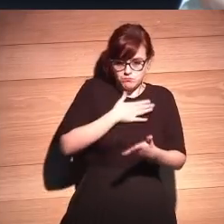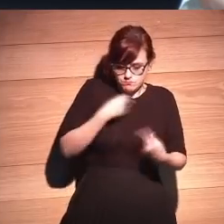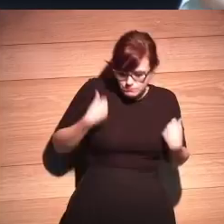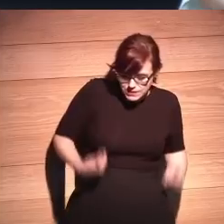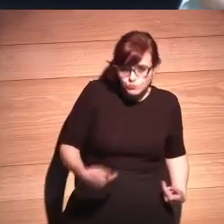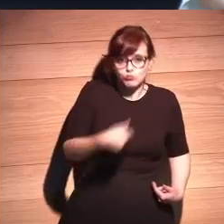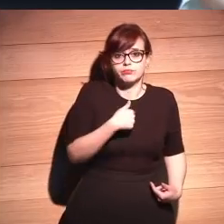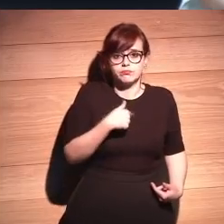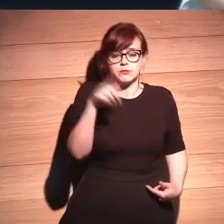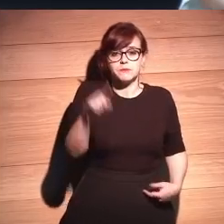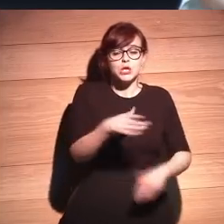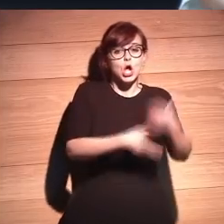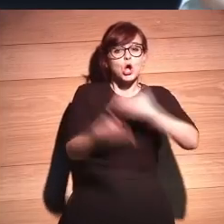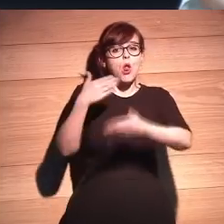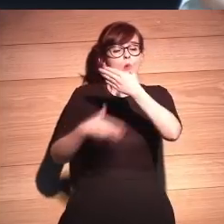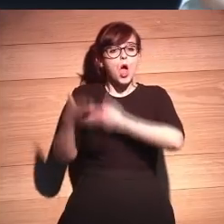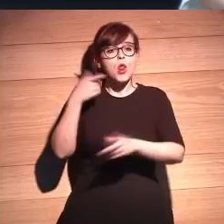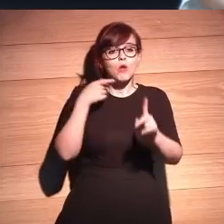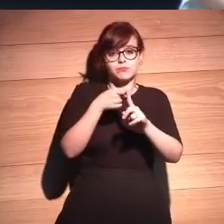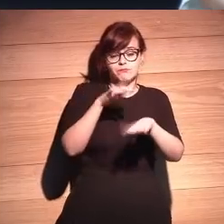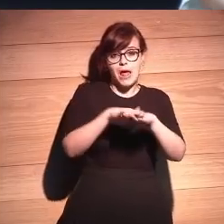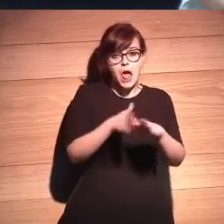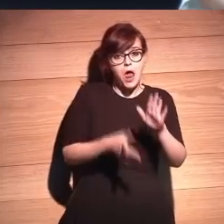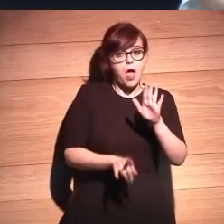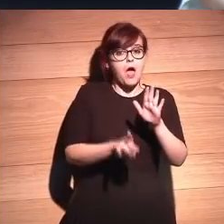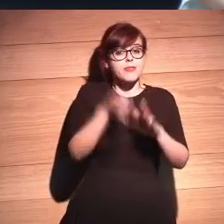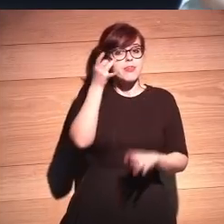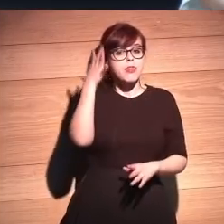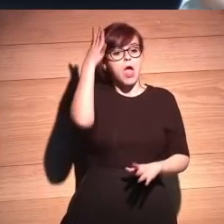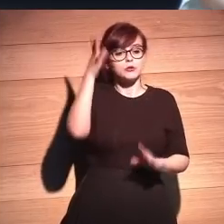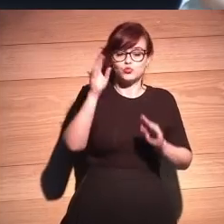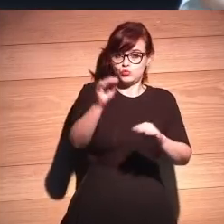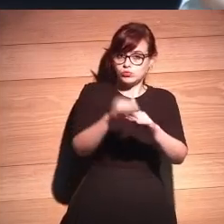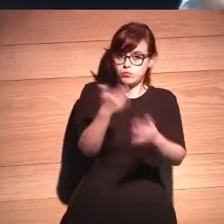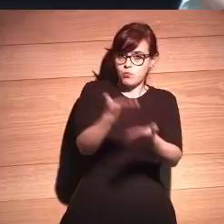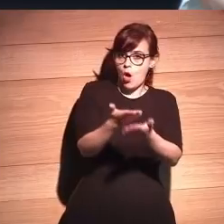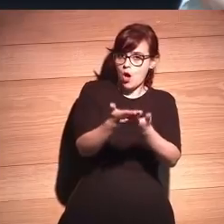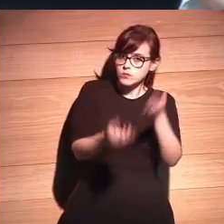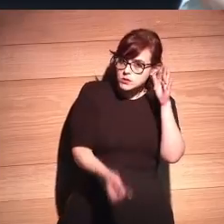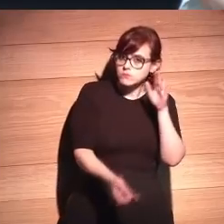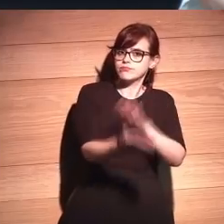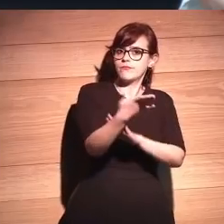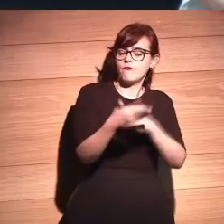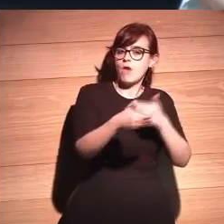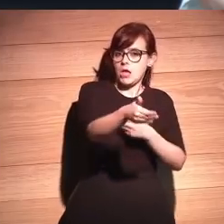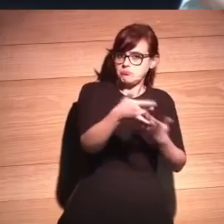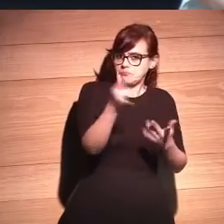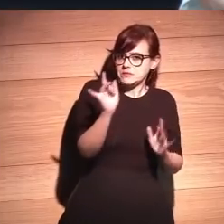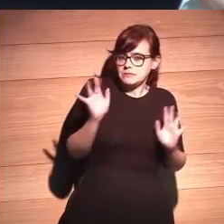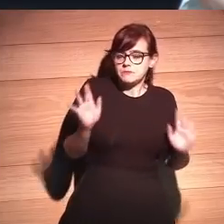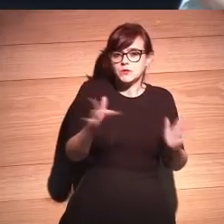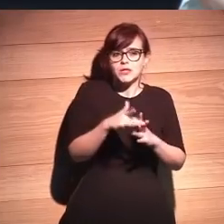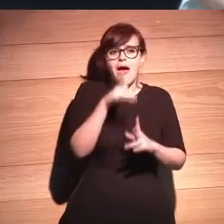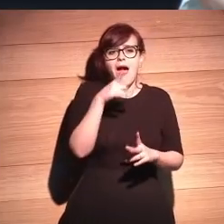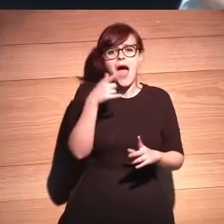yo en colaborar en que son esas ideas que tú sugieres pasen quiero decirte que